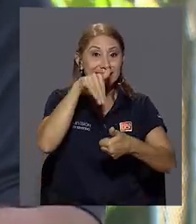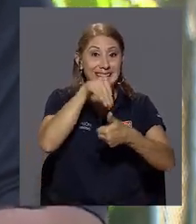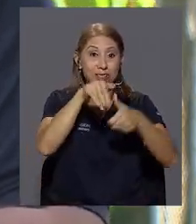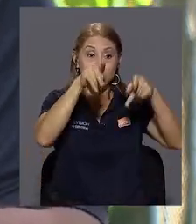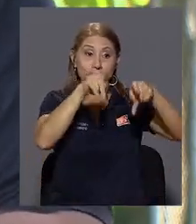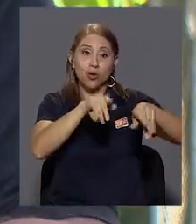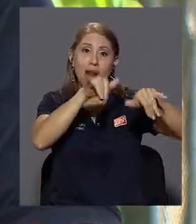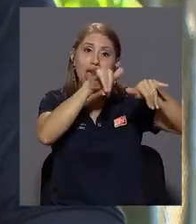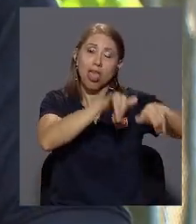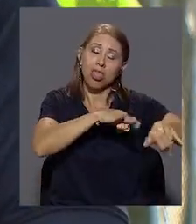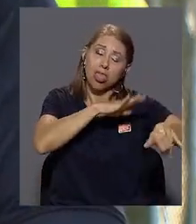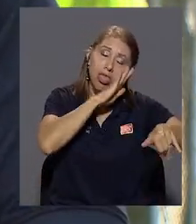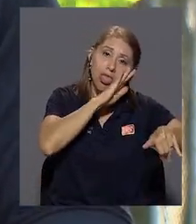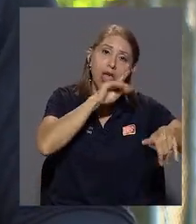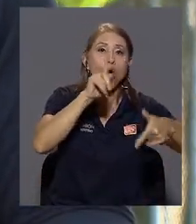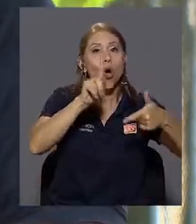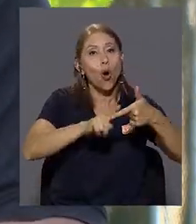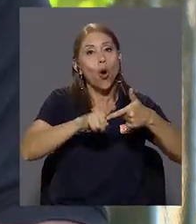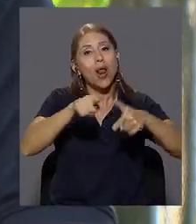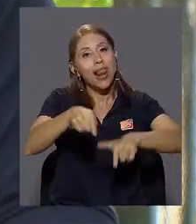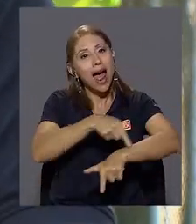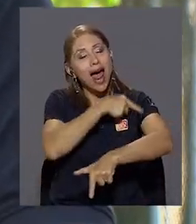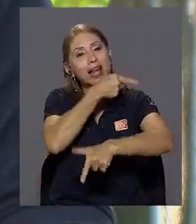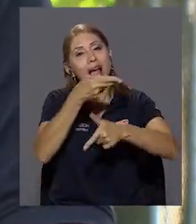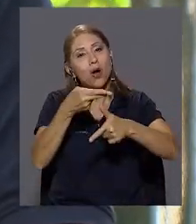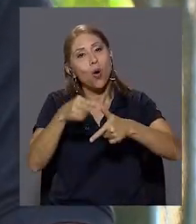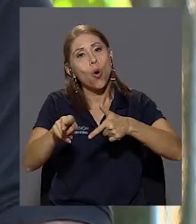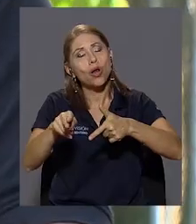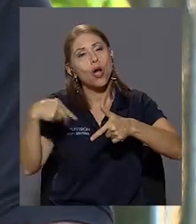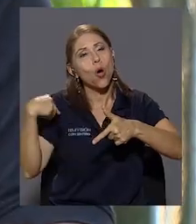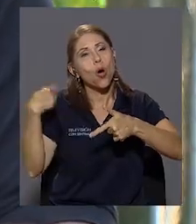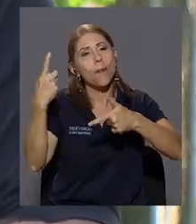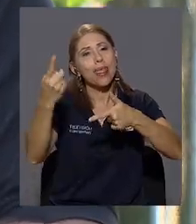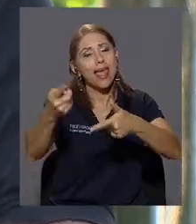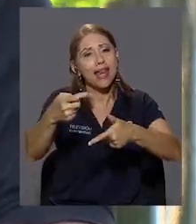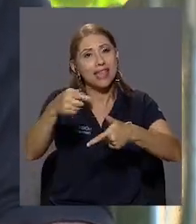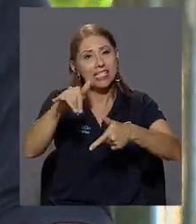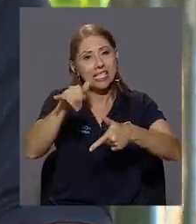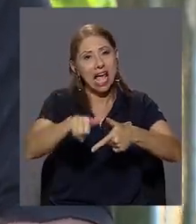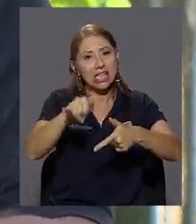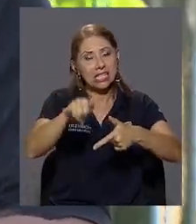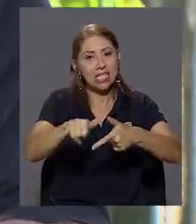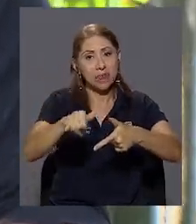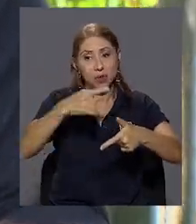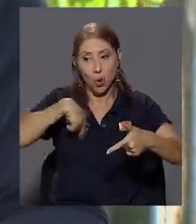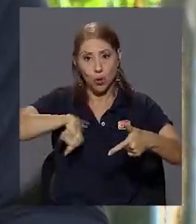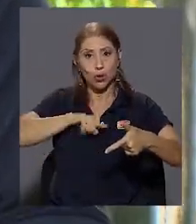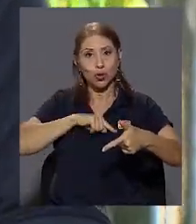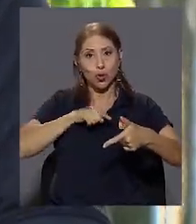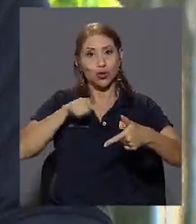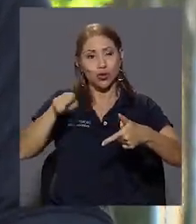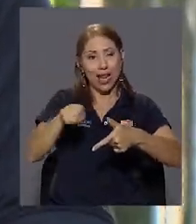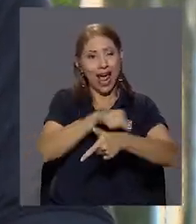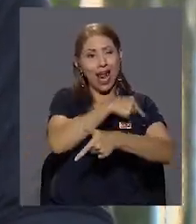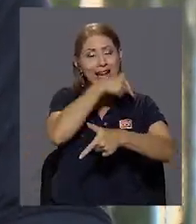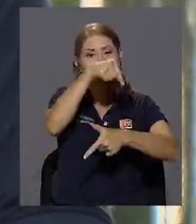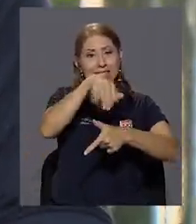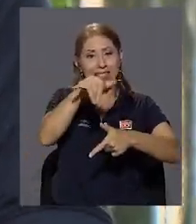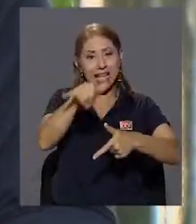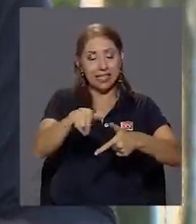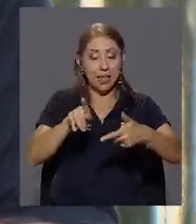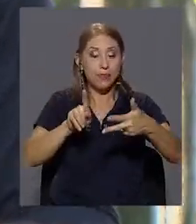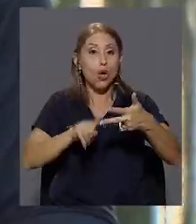centros de larga, corta, mediana estancia, en el caso nuestro que es de larga estancia, hay también acompañamientos